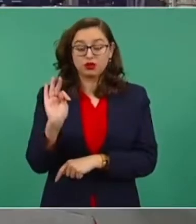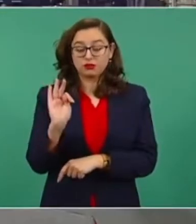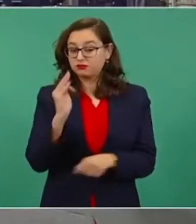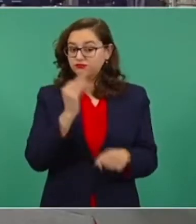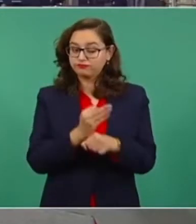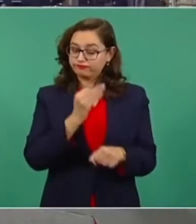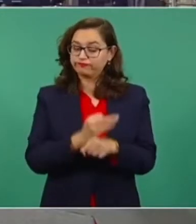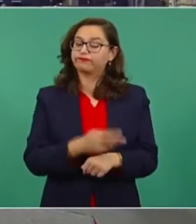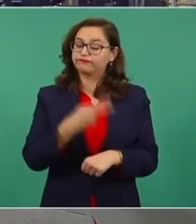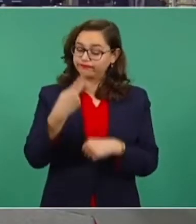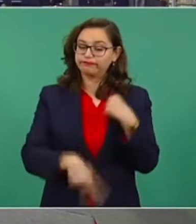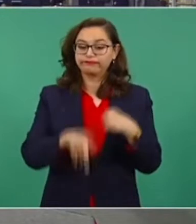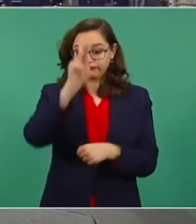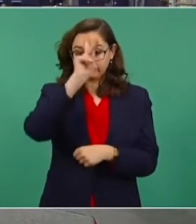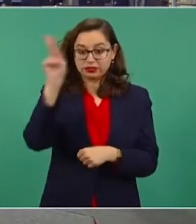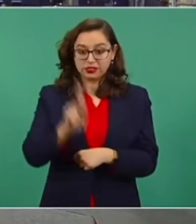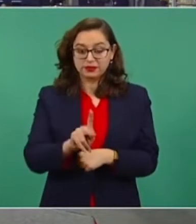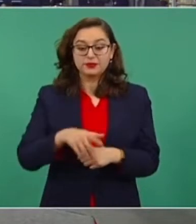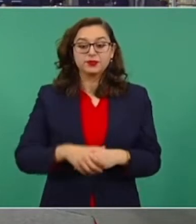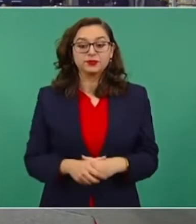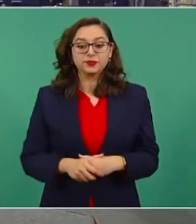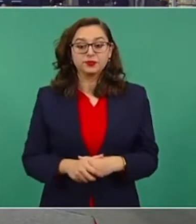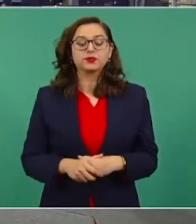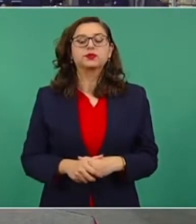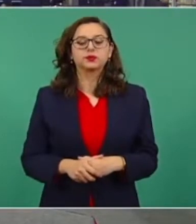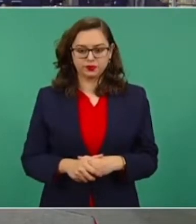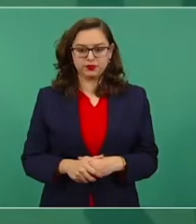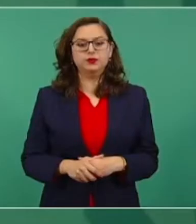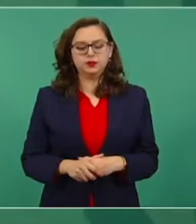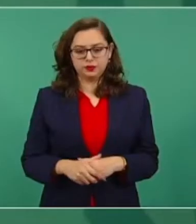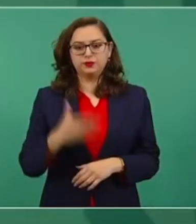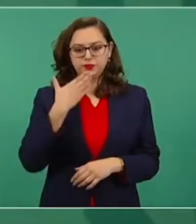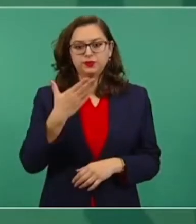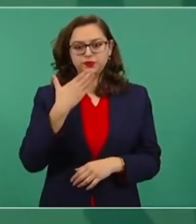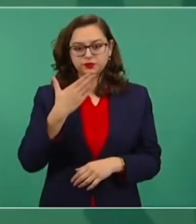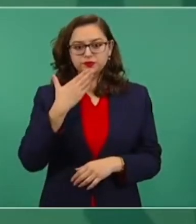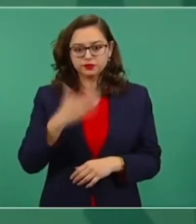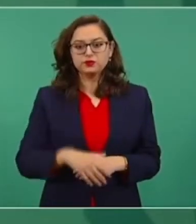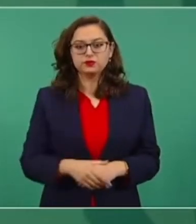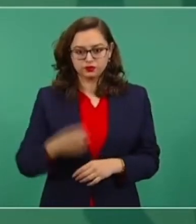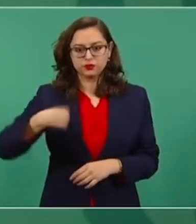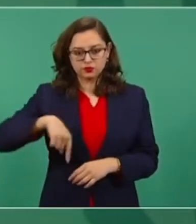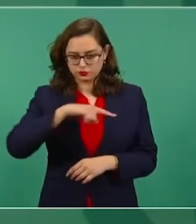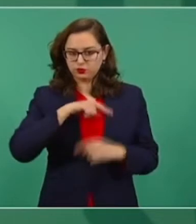vulnerabilidad, presidente. Muy bien, vamos a verlo, Feria.